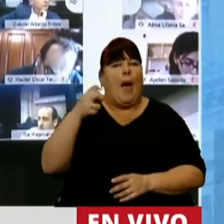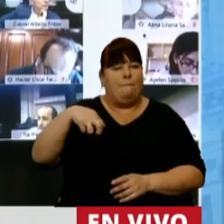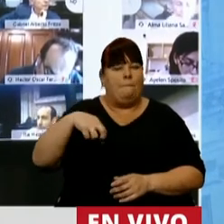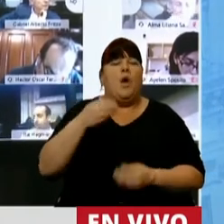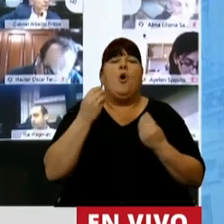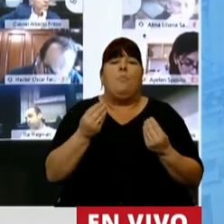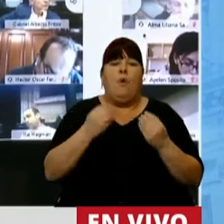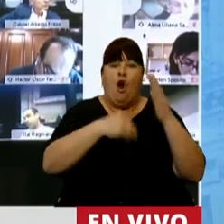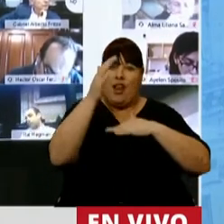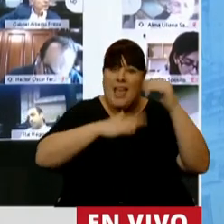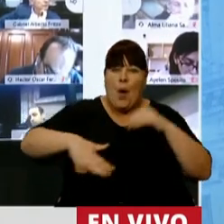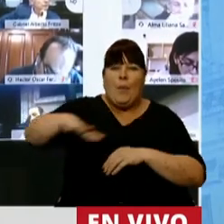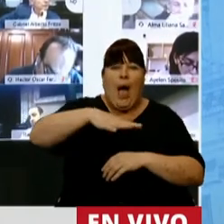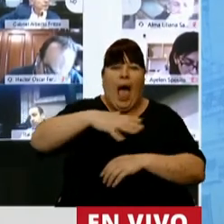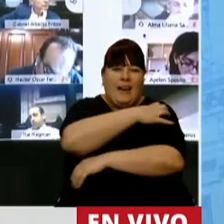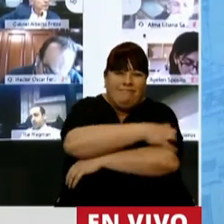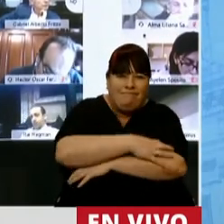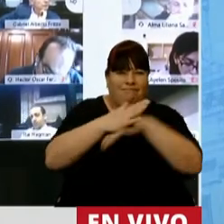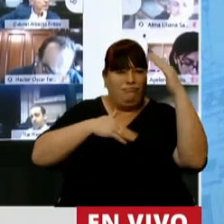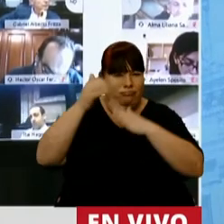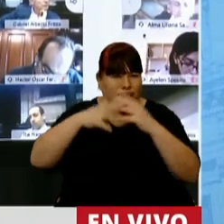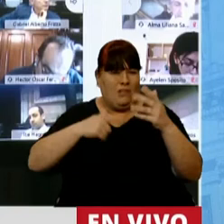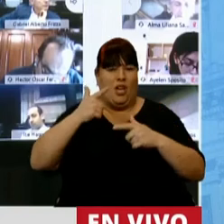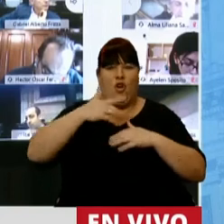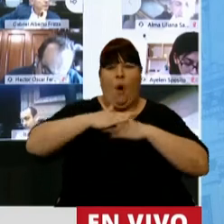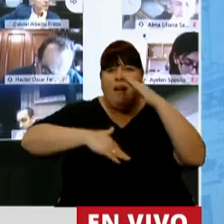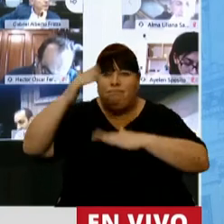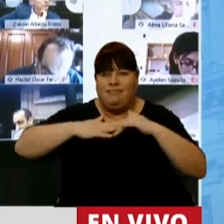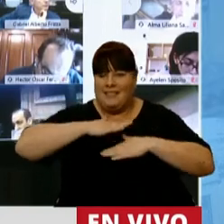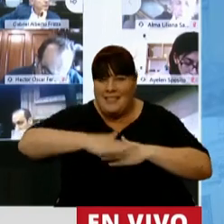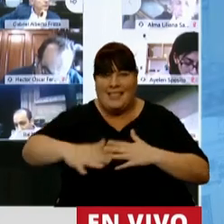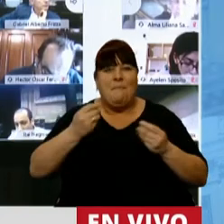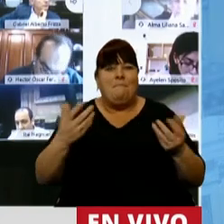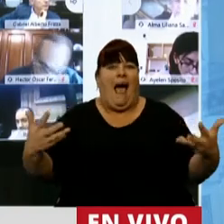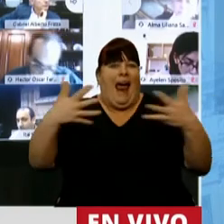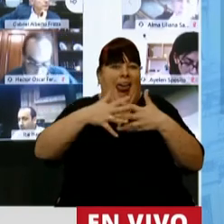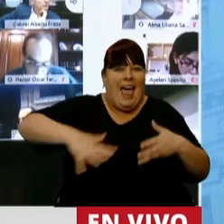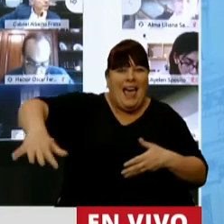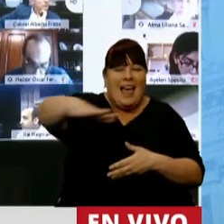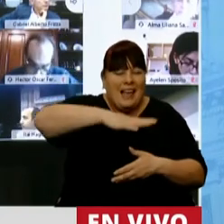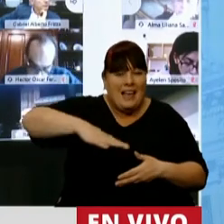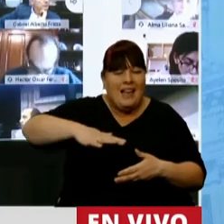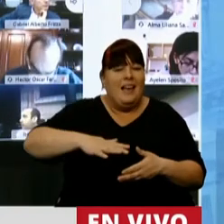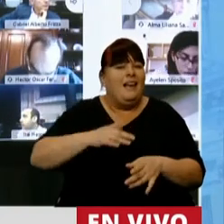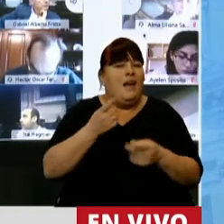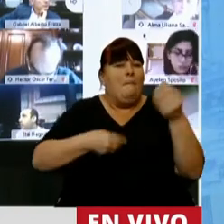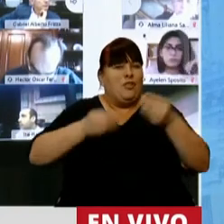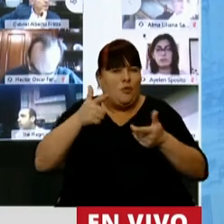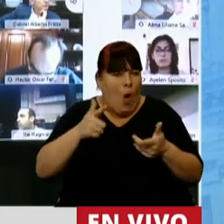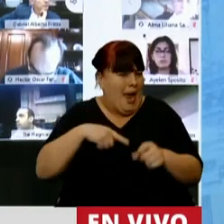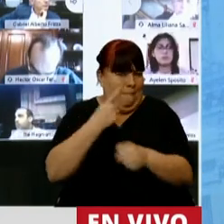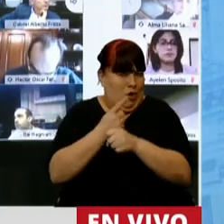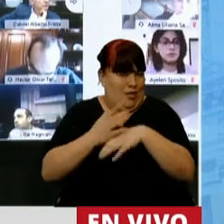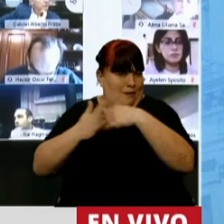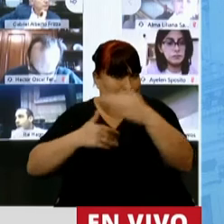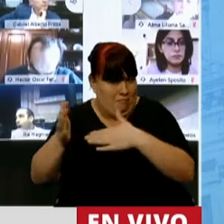porque la urbanización de los barrios que están sufriendo la falta de urbanización y la integración sociourbana sin presupuesto es imposible